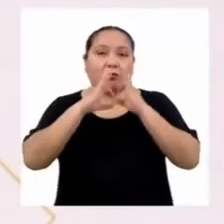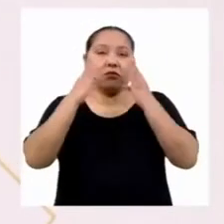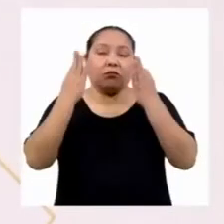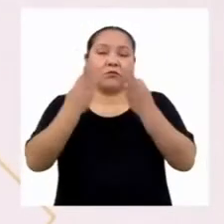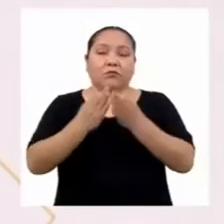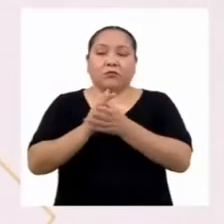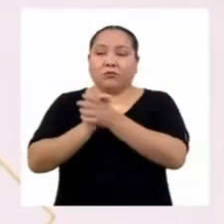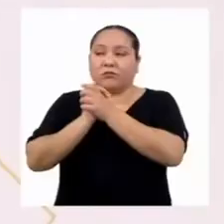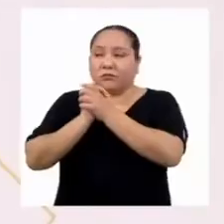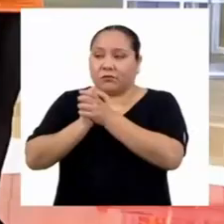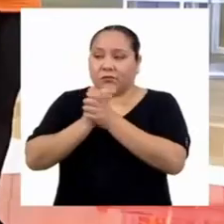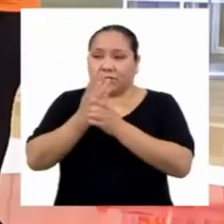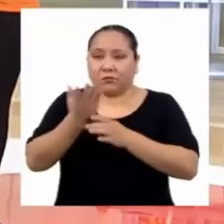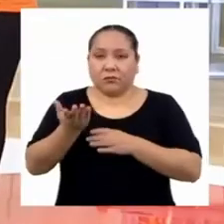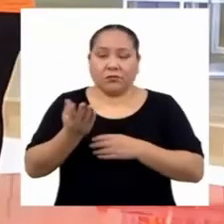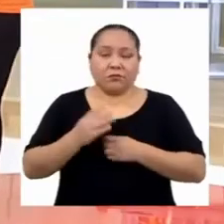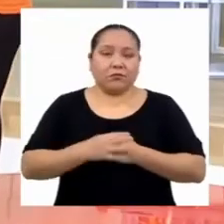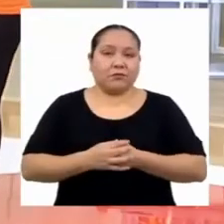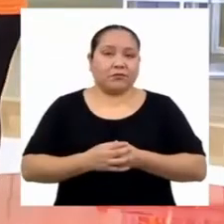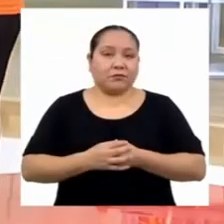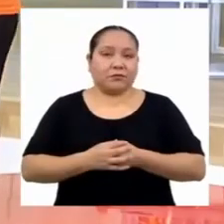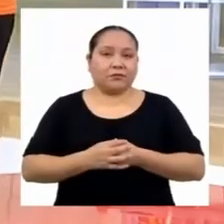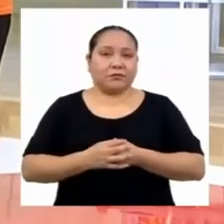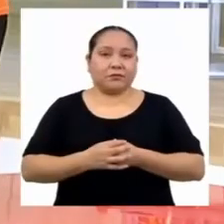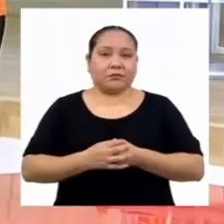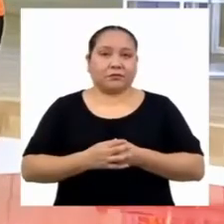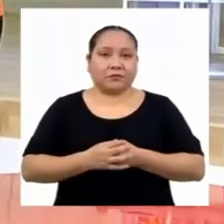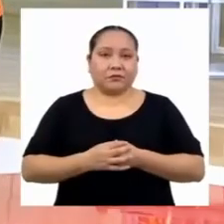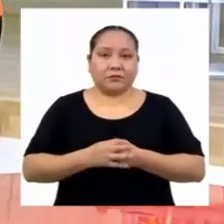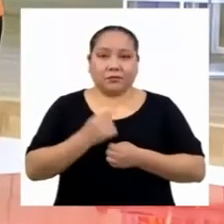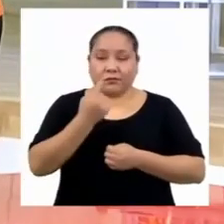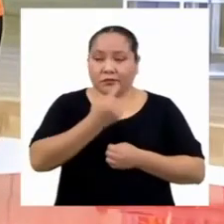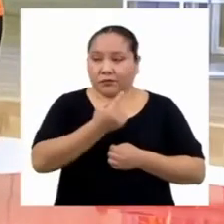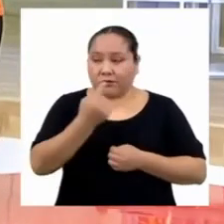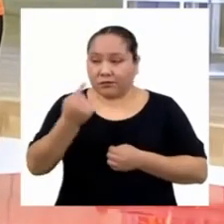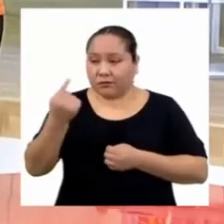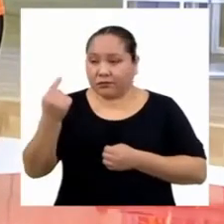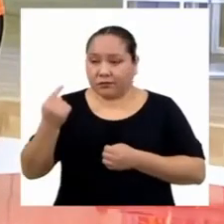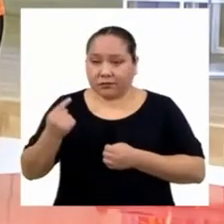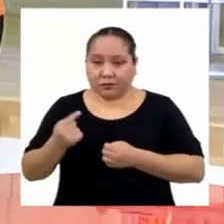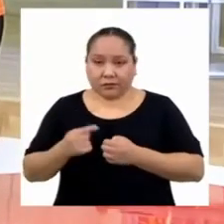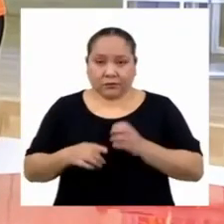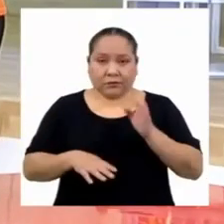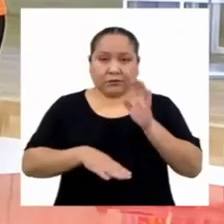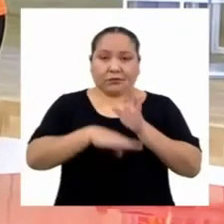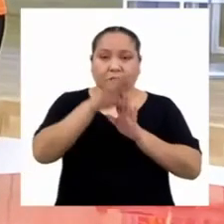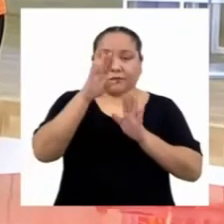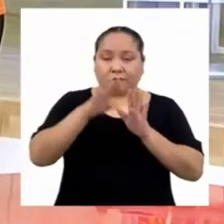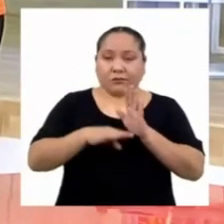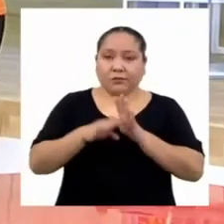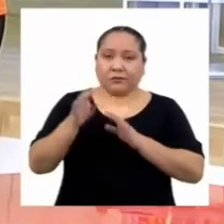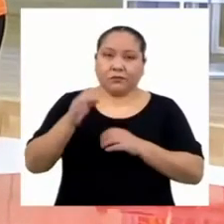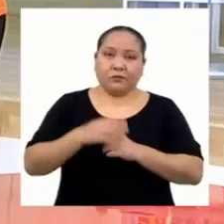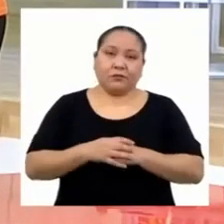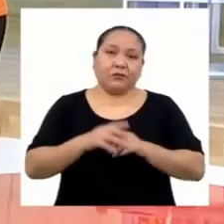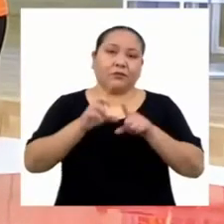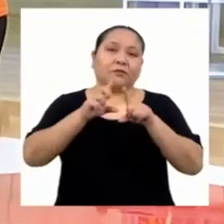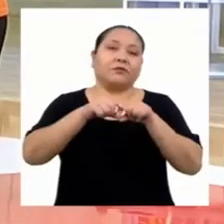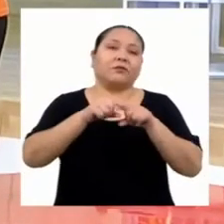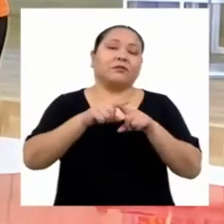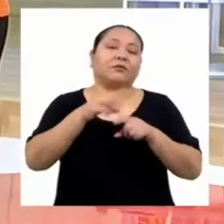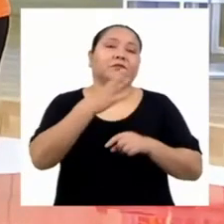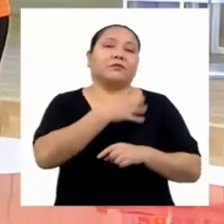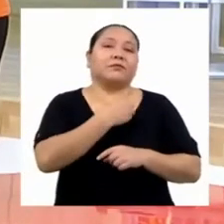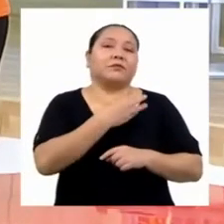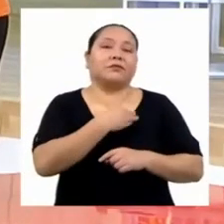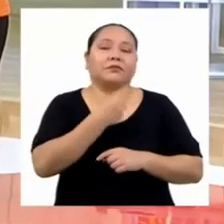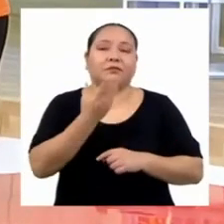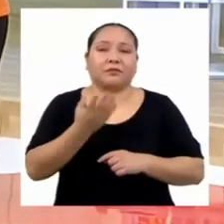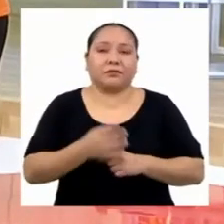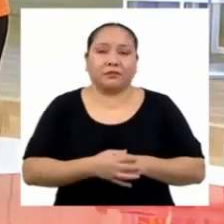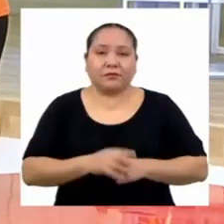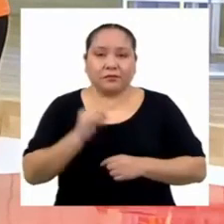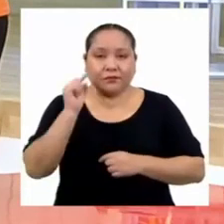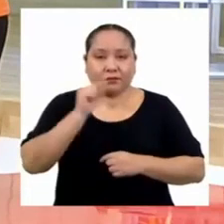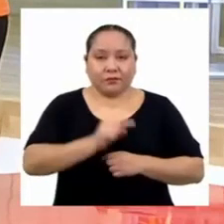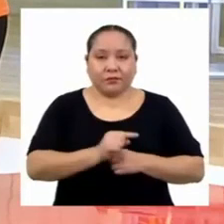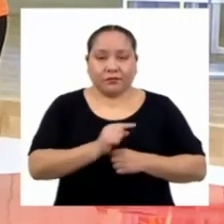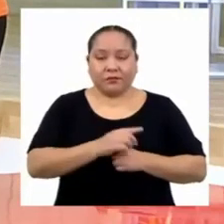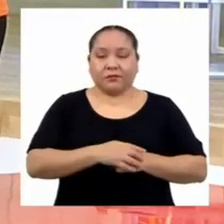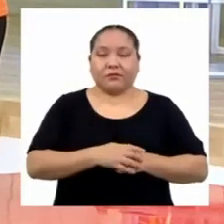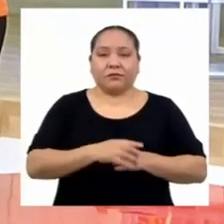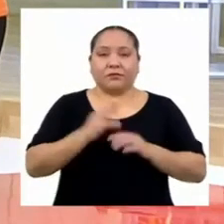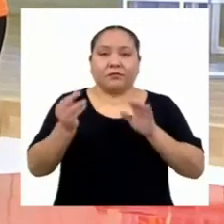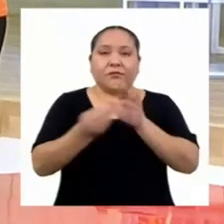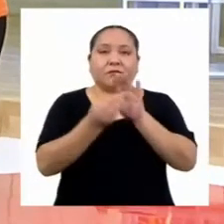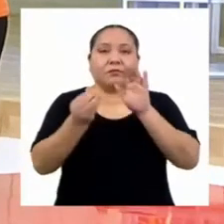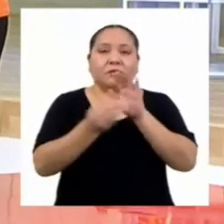compañeros de aula. La cantidad de cada muestra por cada estrato es según la edad. Y por eso hemos incluido